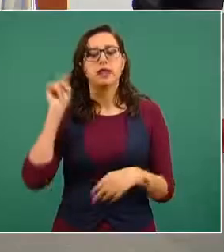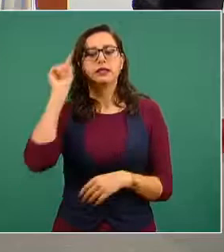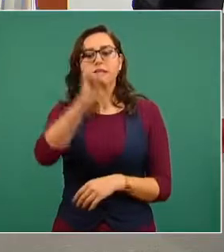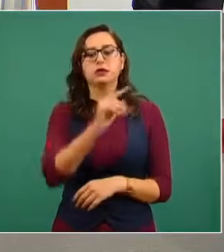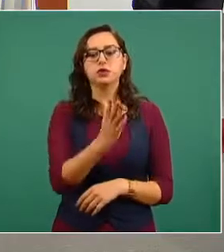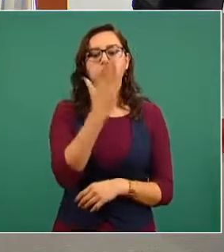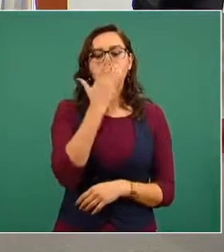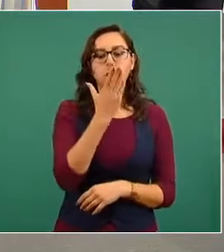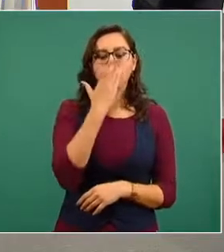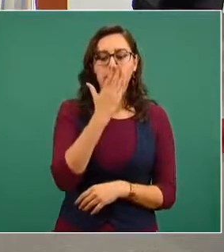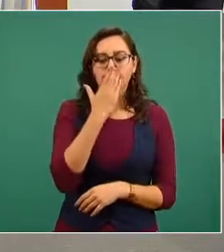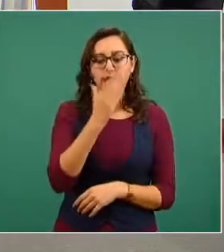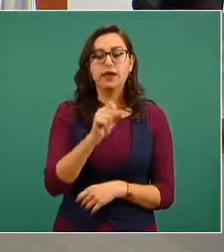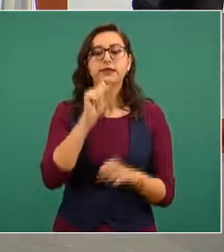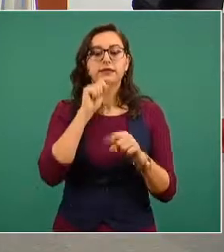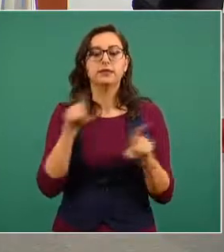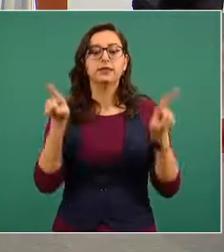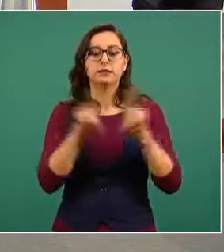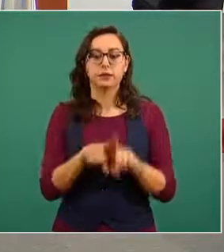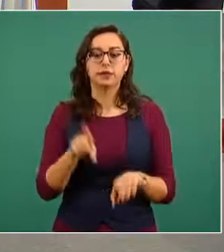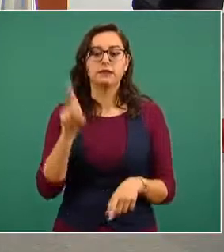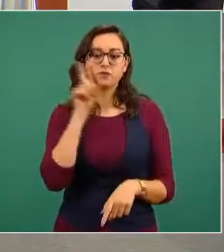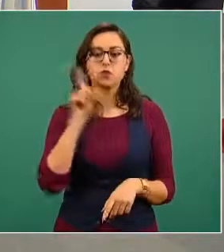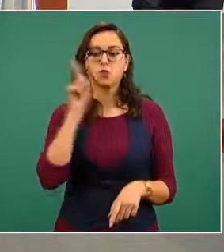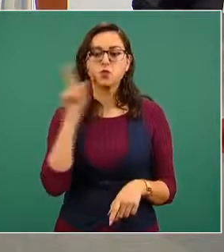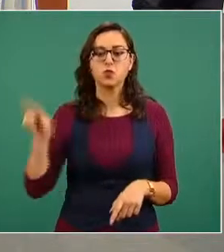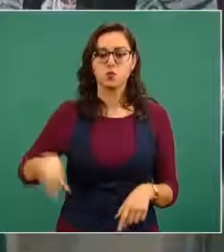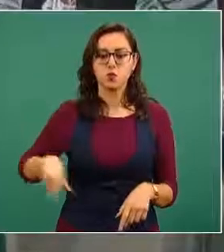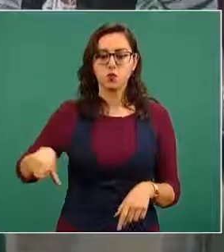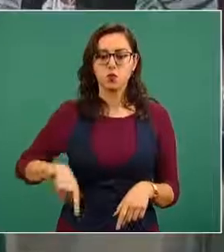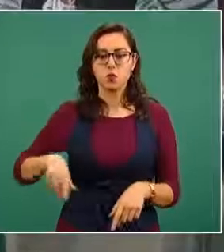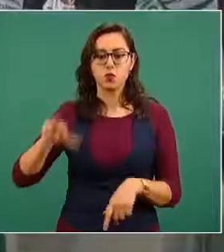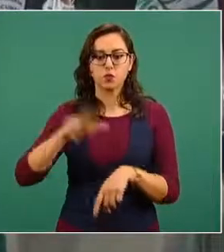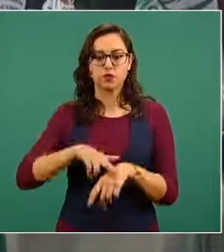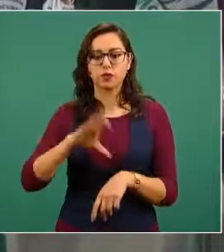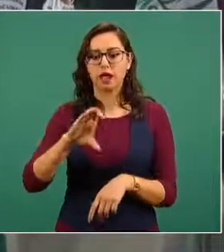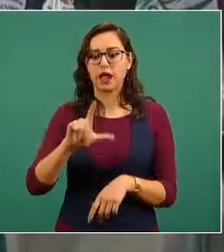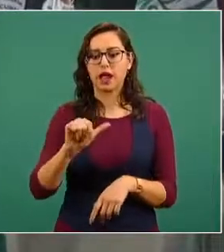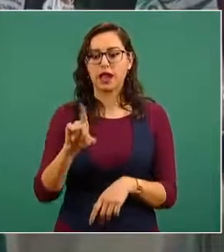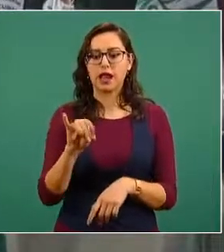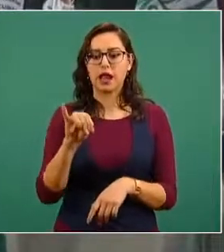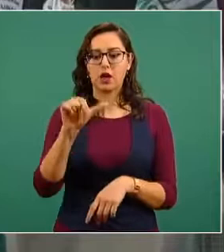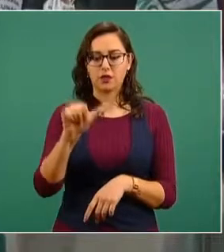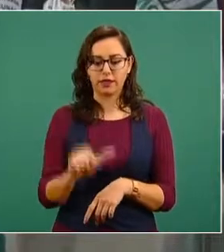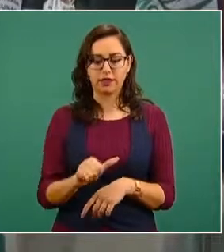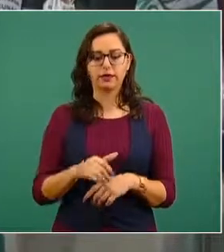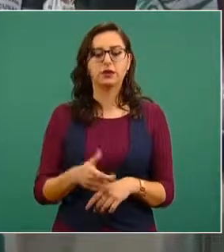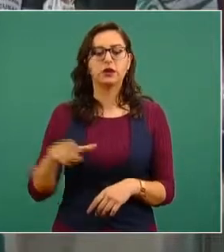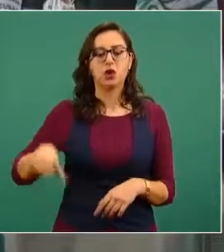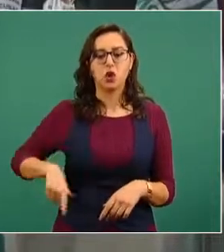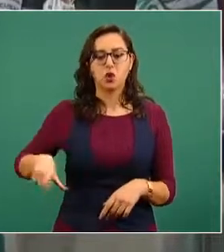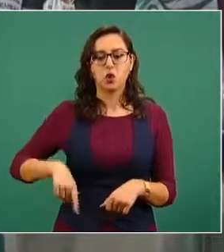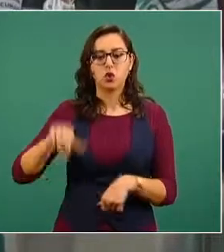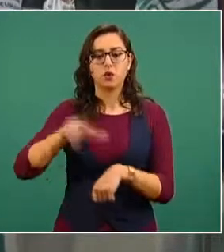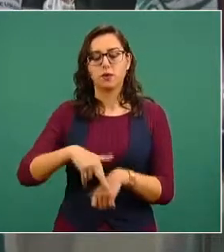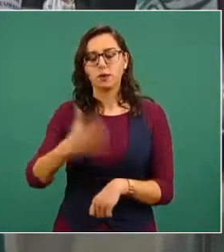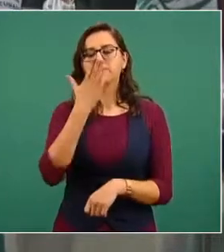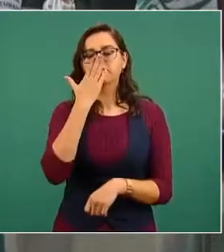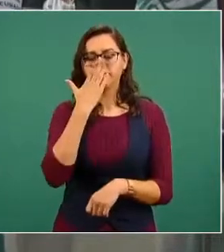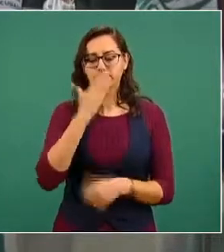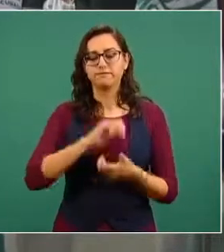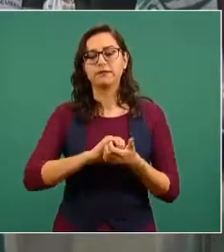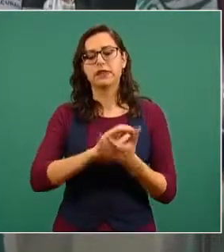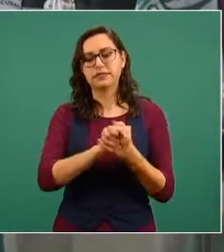también un saludo a la gobernadora Claudia Parabolovich, gobernadora de Sonora